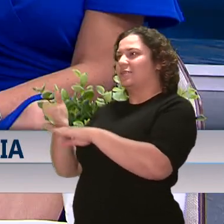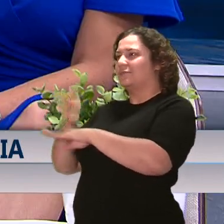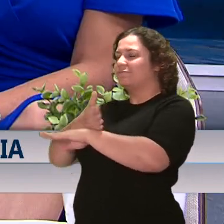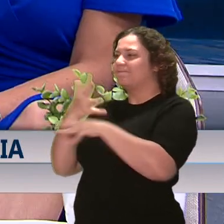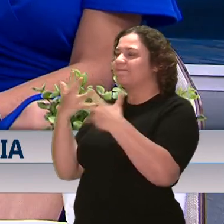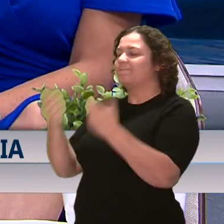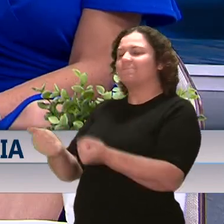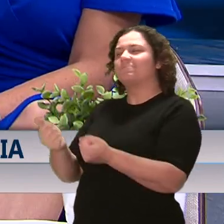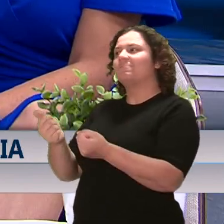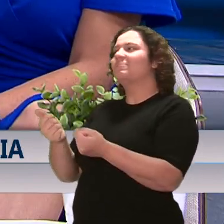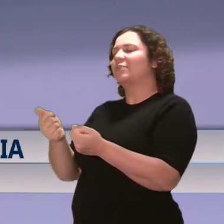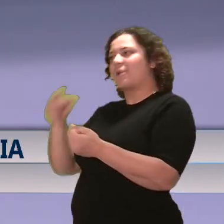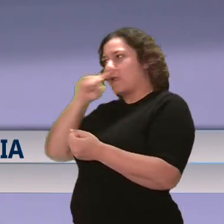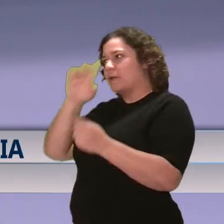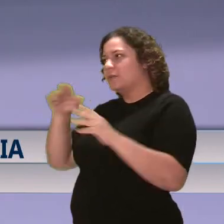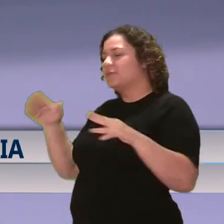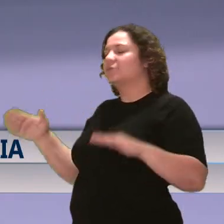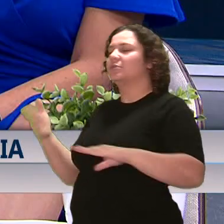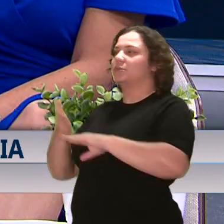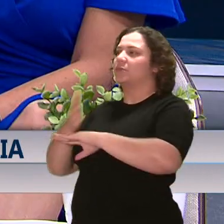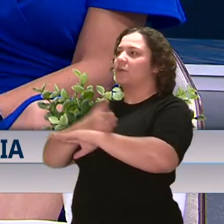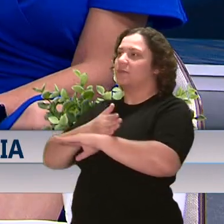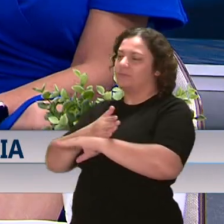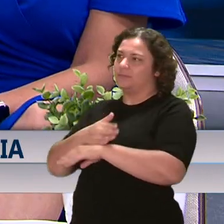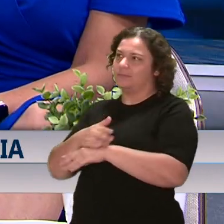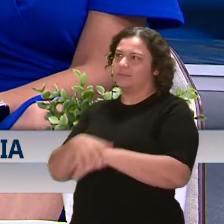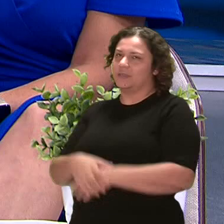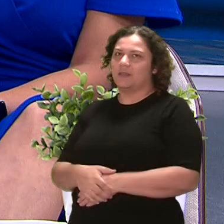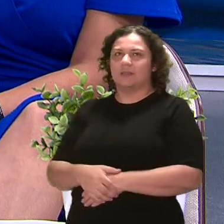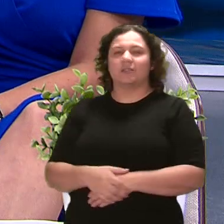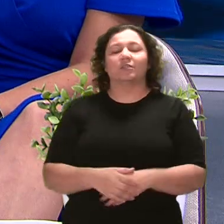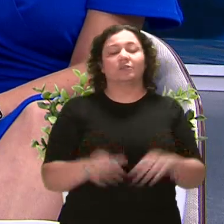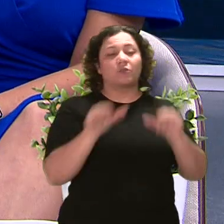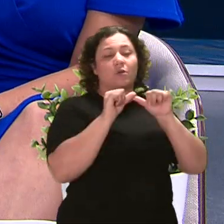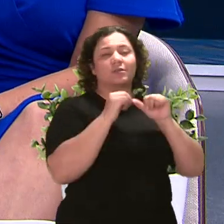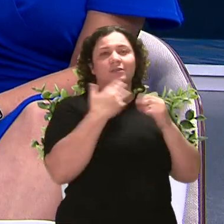nuestros niños, menores y las familias. Muchísimas gracias. Gracias. Continuamos con más de Noticias.